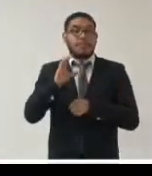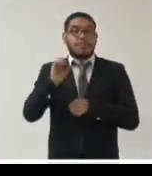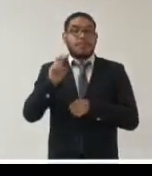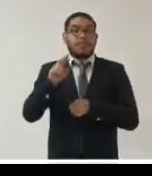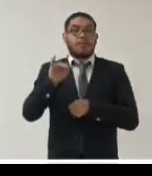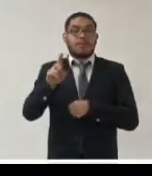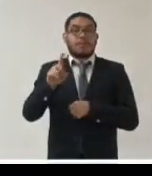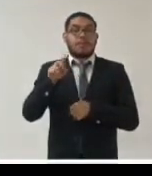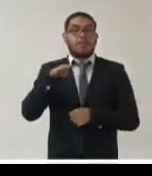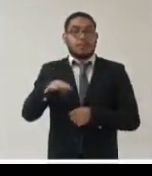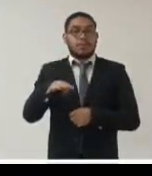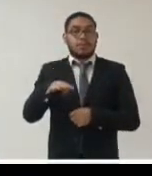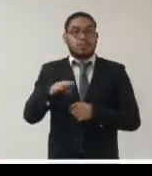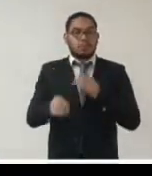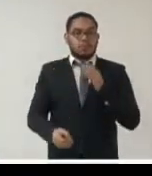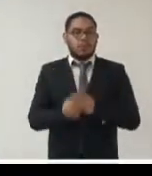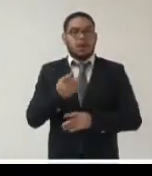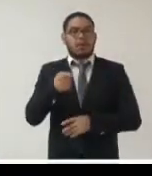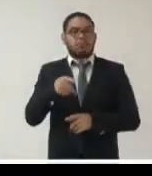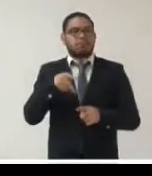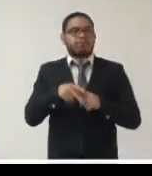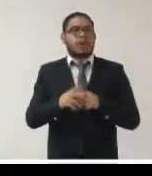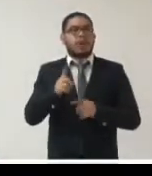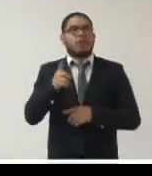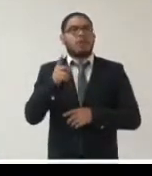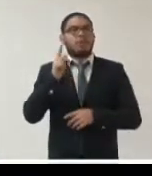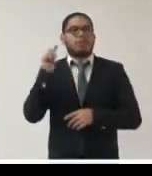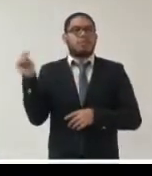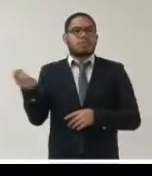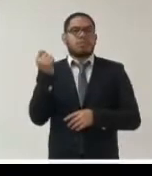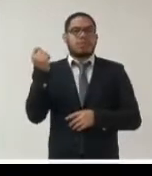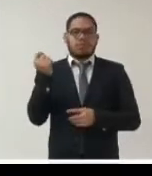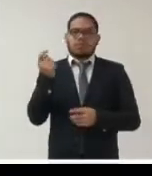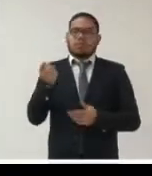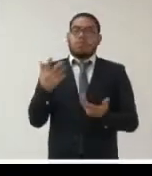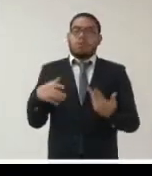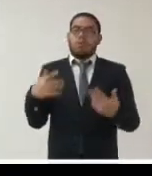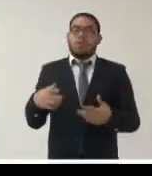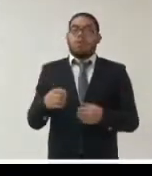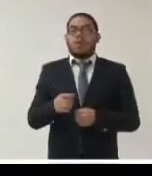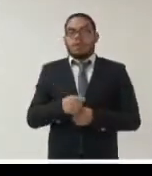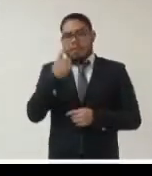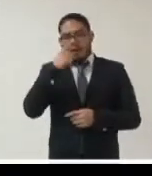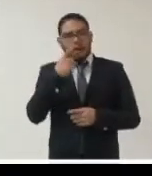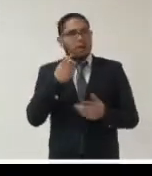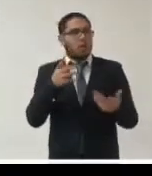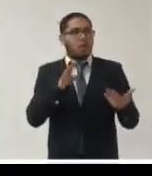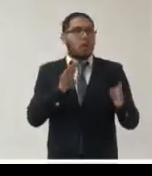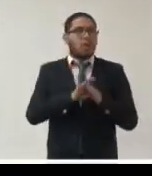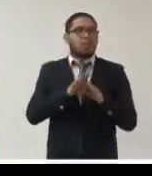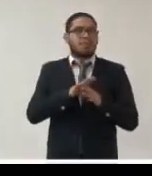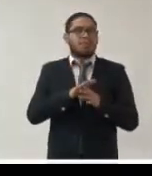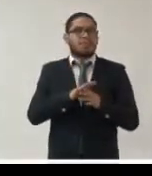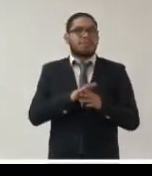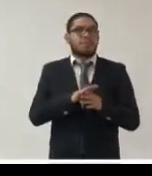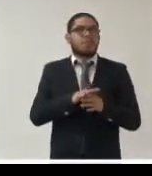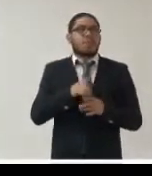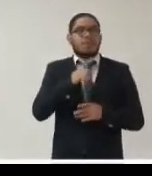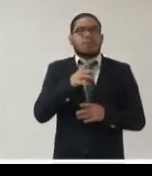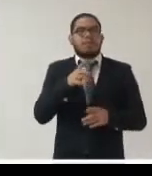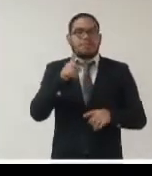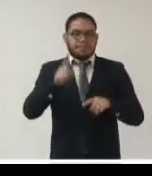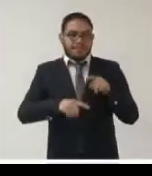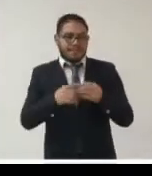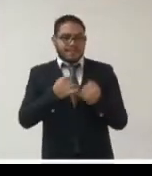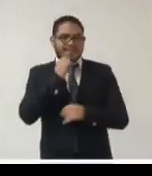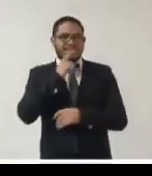las nuevas herramientas tecnológicas han sido fundamentales para combatirla pero también debo decir que